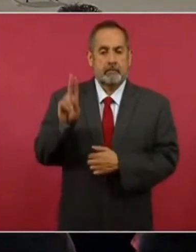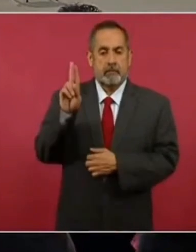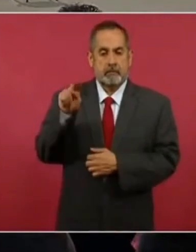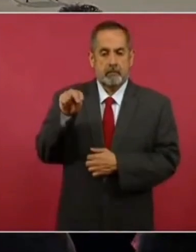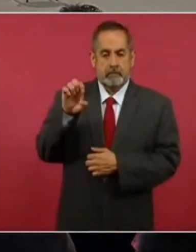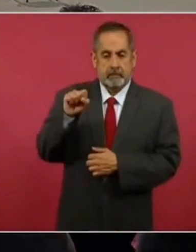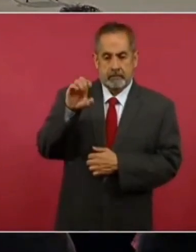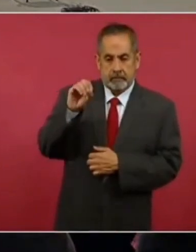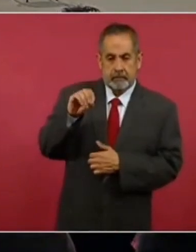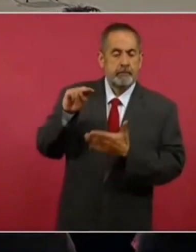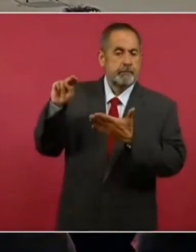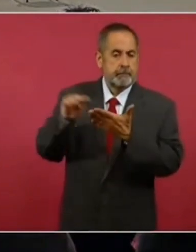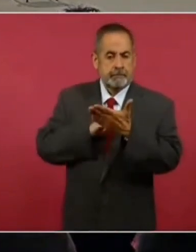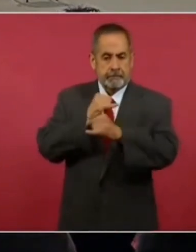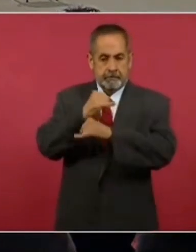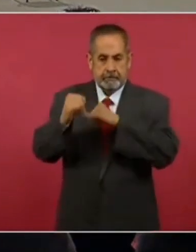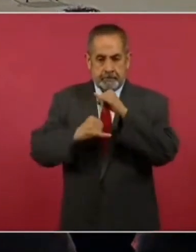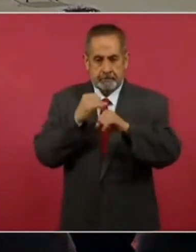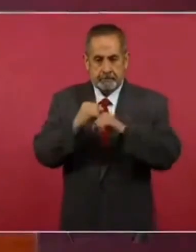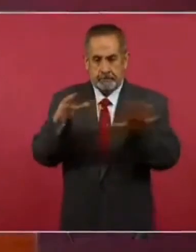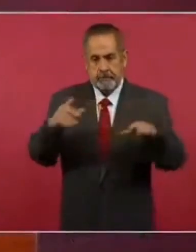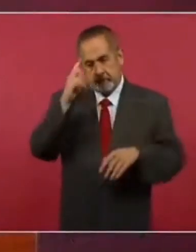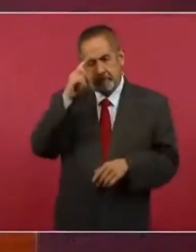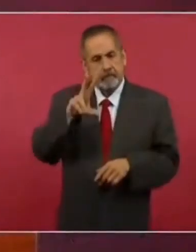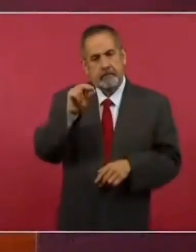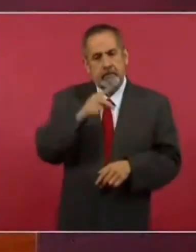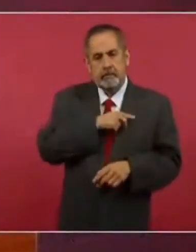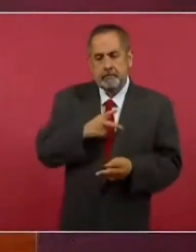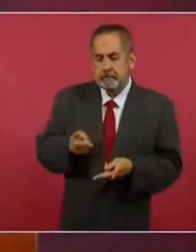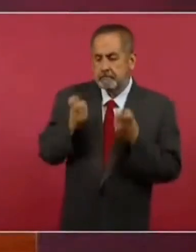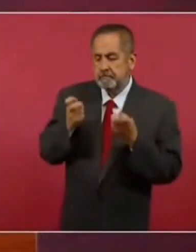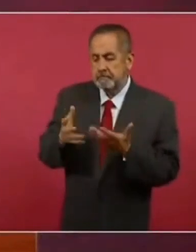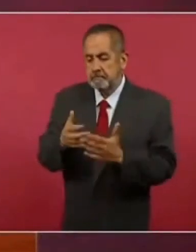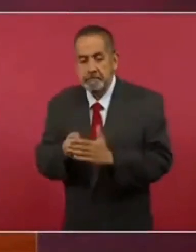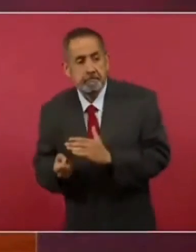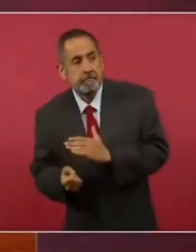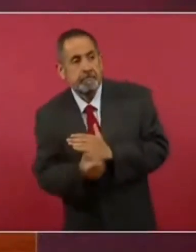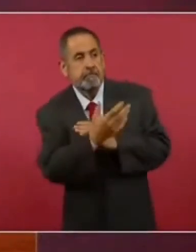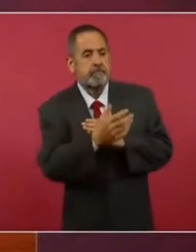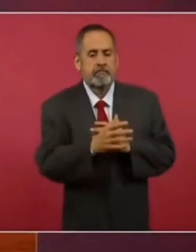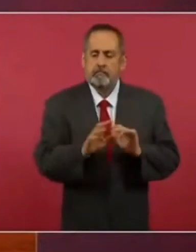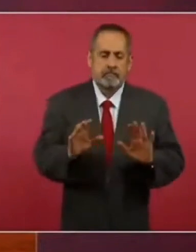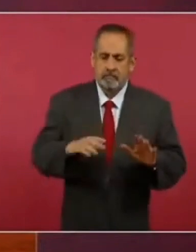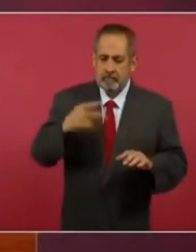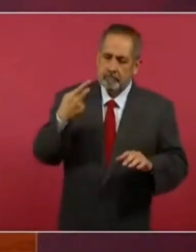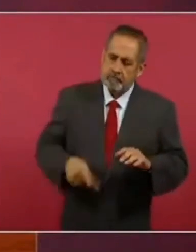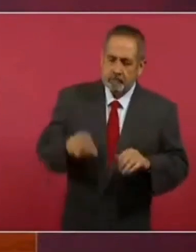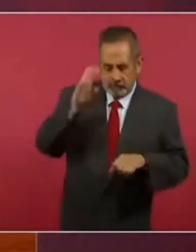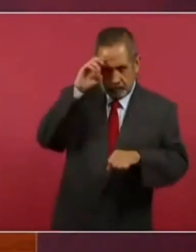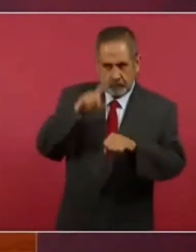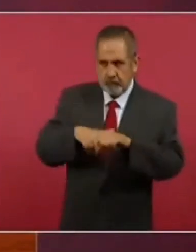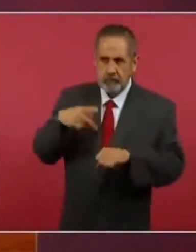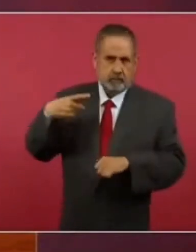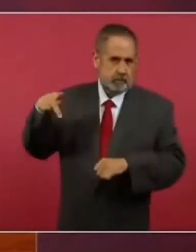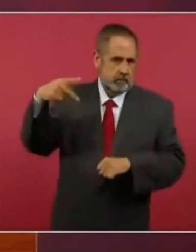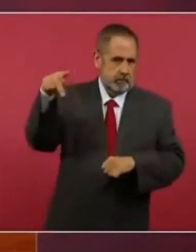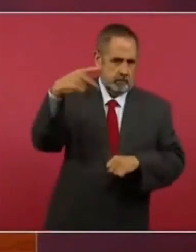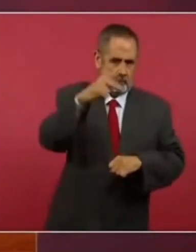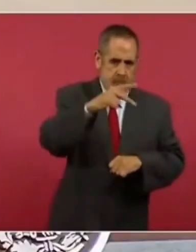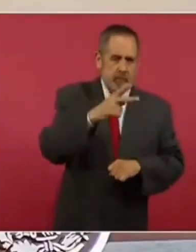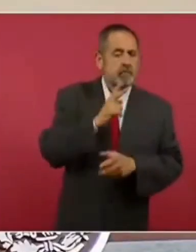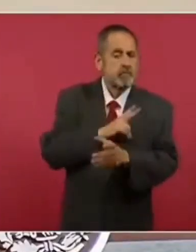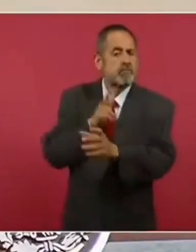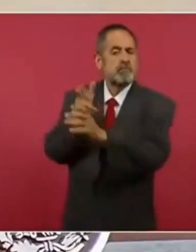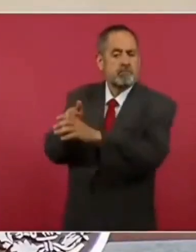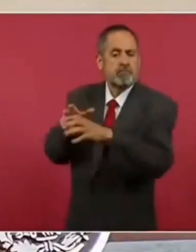internacional para evitar el tráfico ilícito de bienes culturales y nosotros nos acogemos a estos